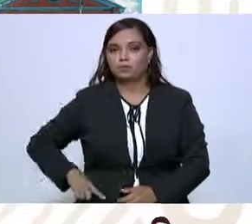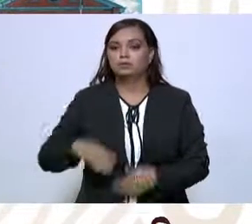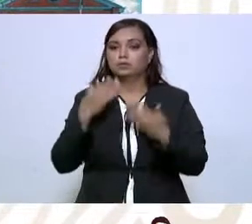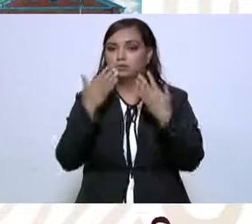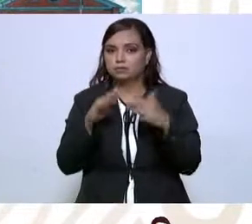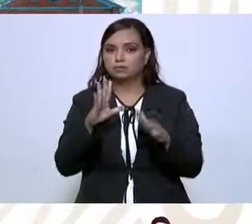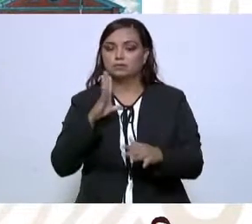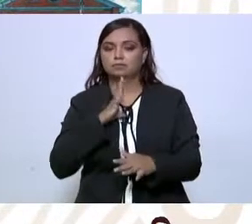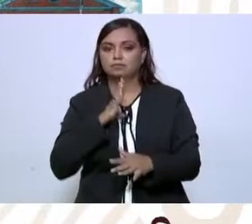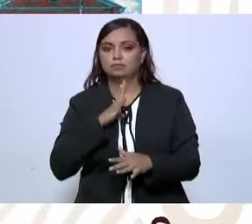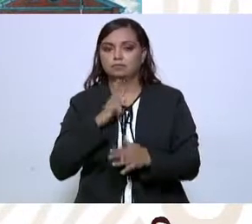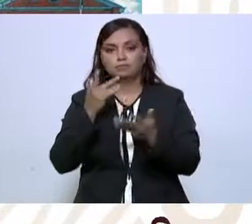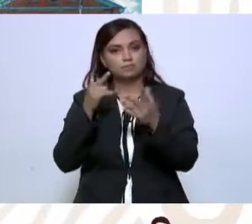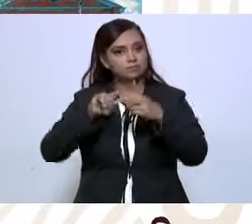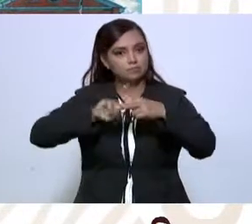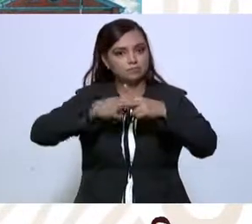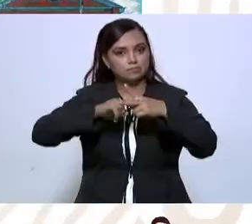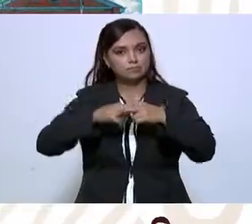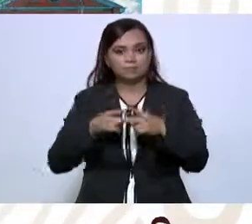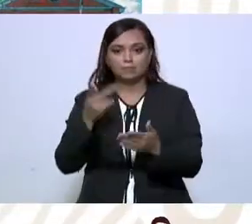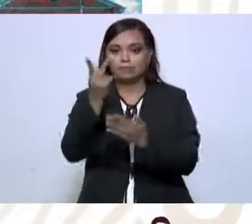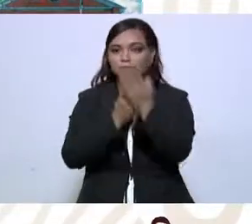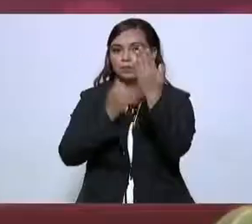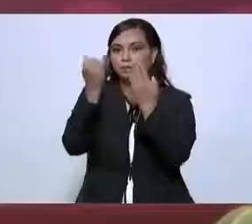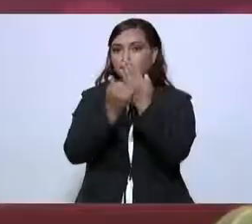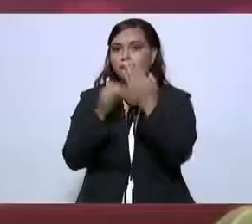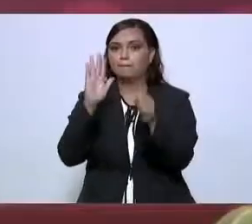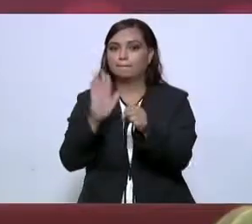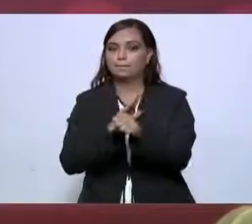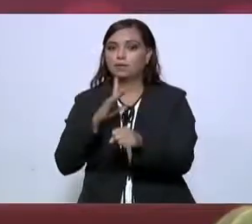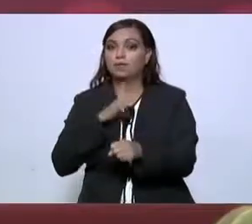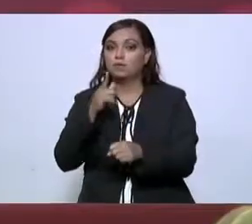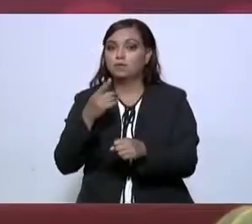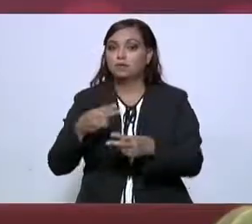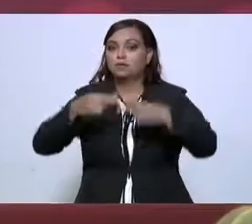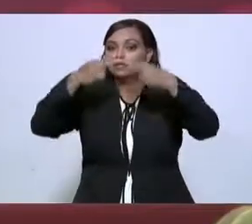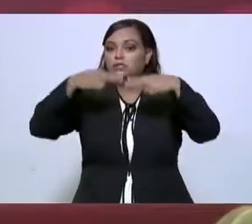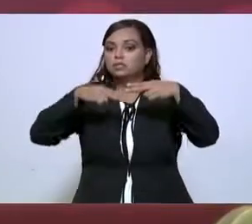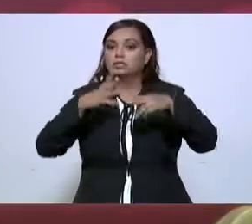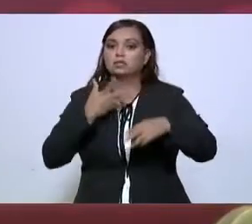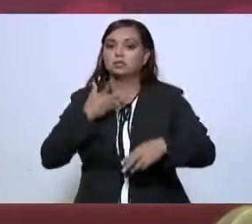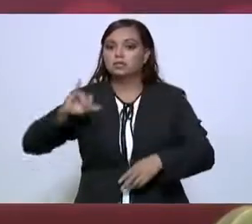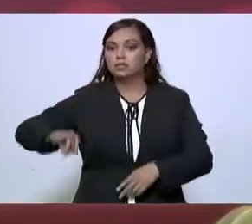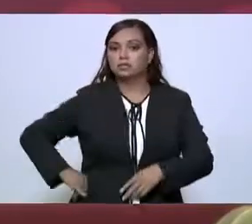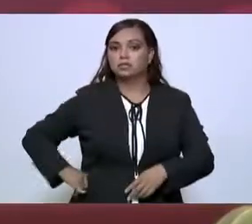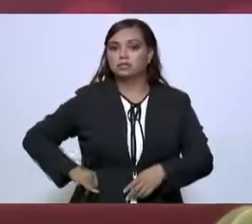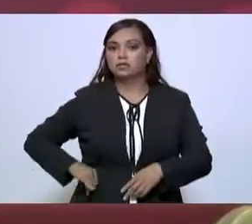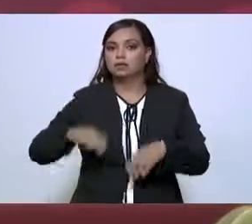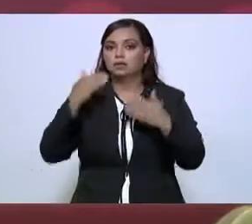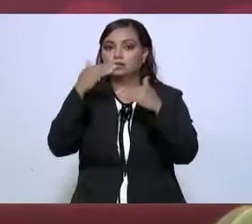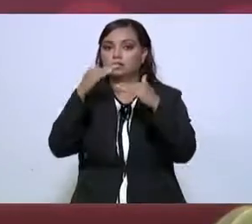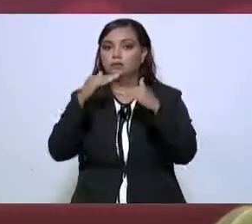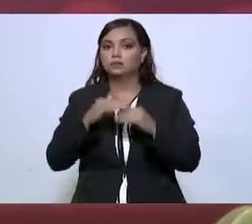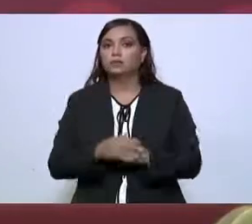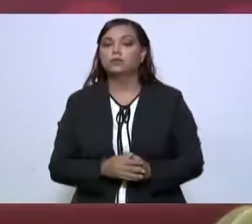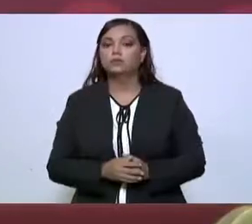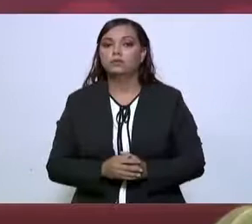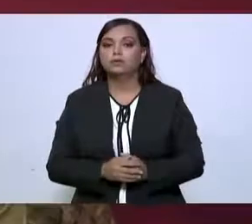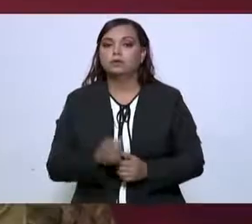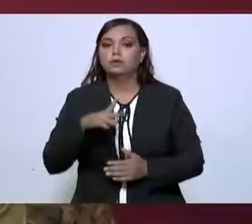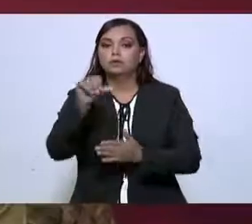ya está en camino, hay una iniciativa privada que está interesada en lo que es el